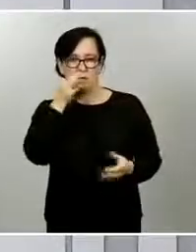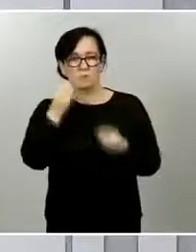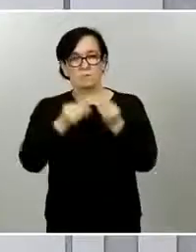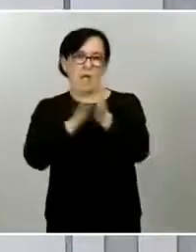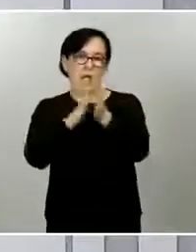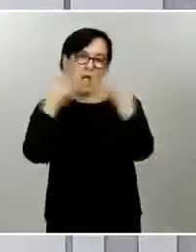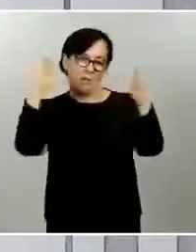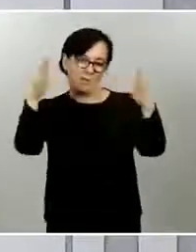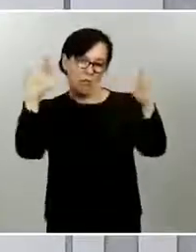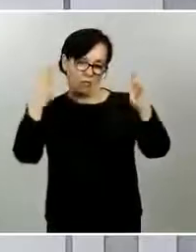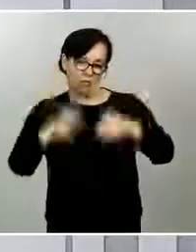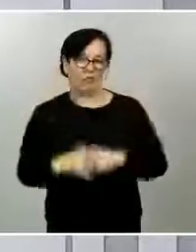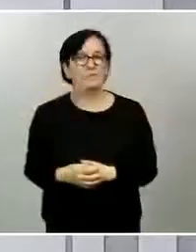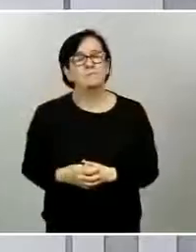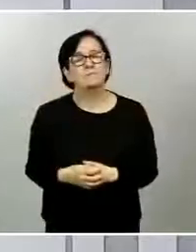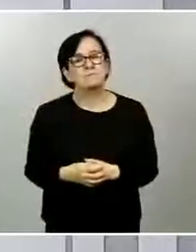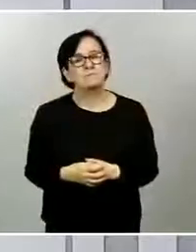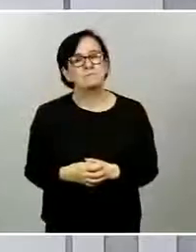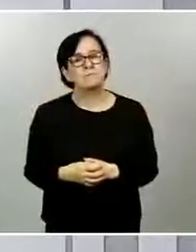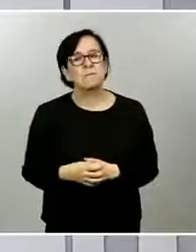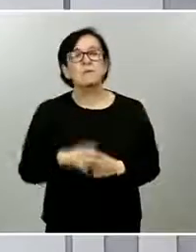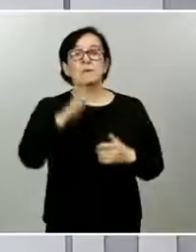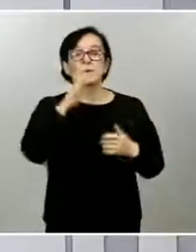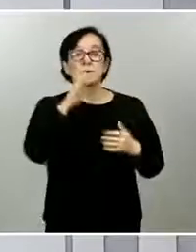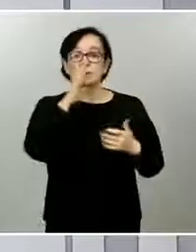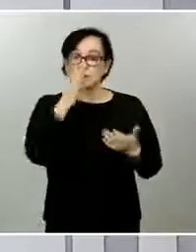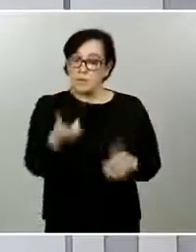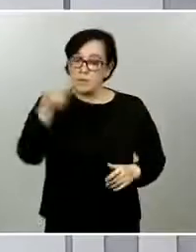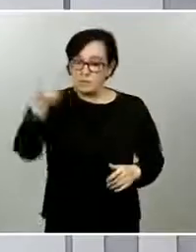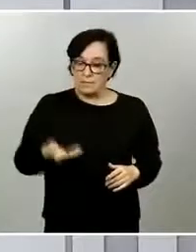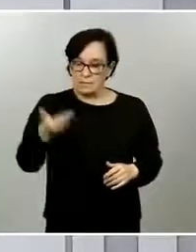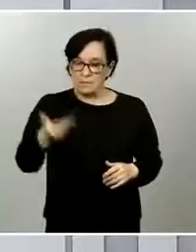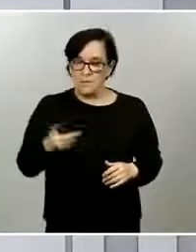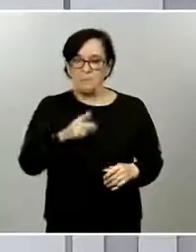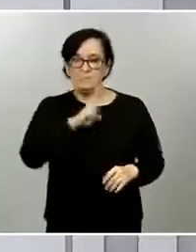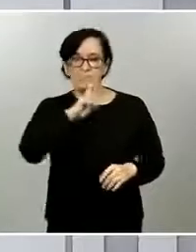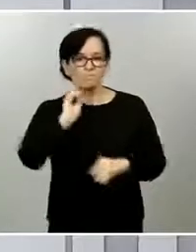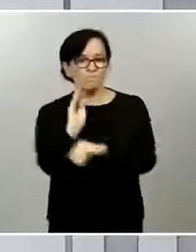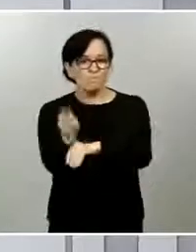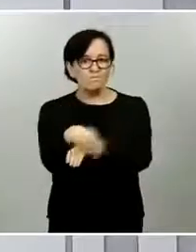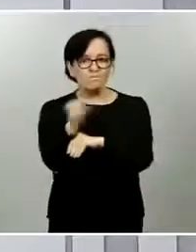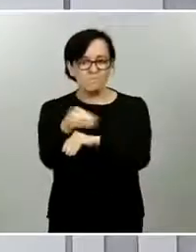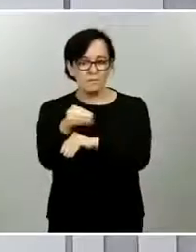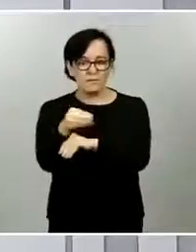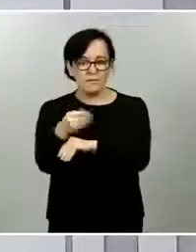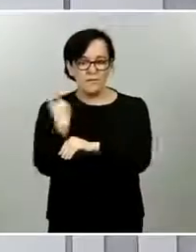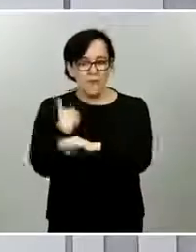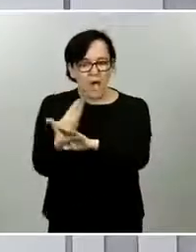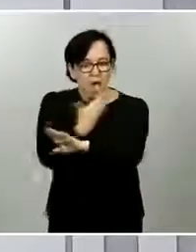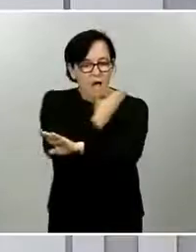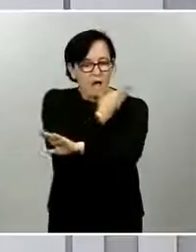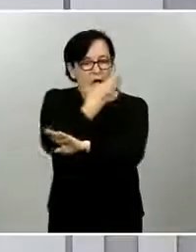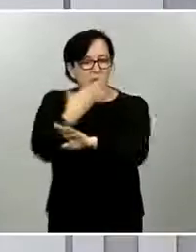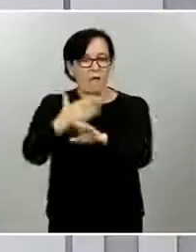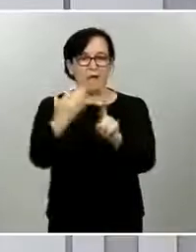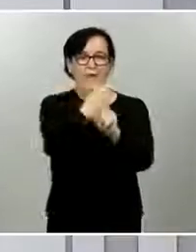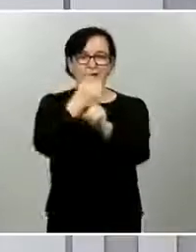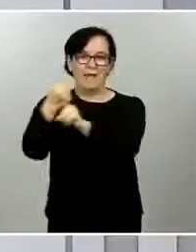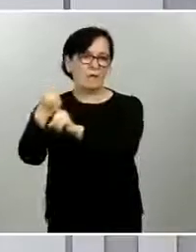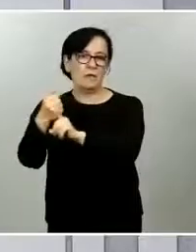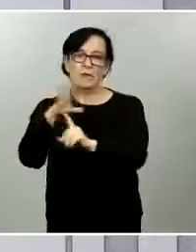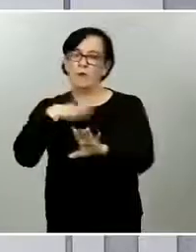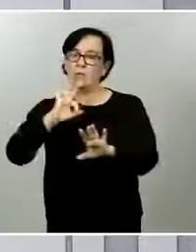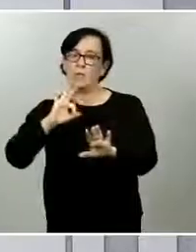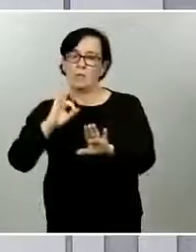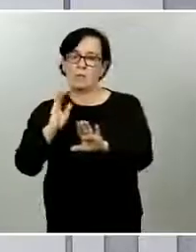y que queremos que el conjunto de la sociedad reconozca como hace cada día a las ocho de la tarde a través de ese aplauso sanitario.